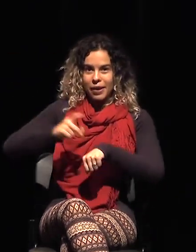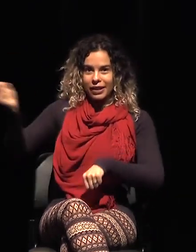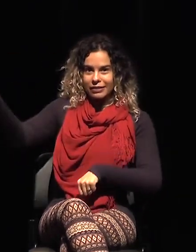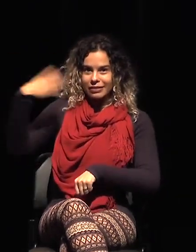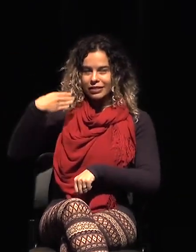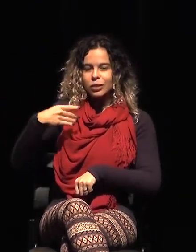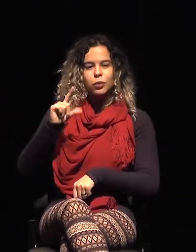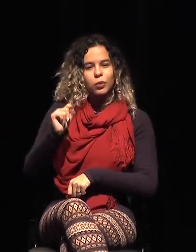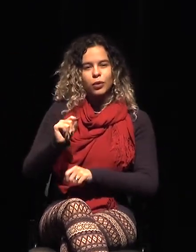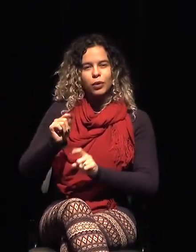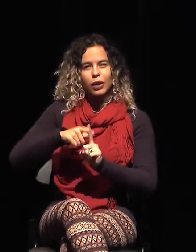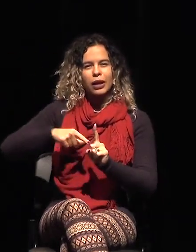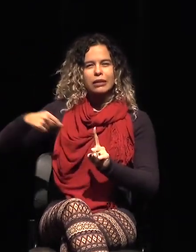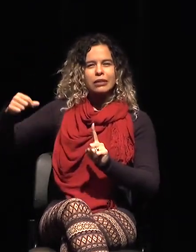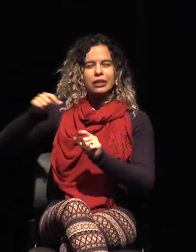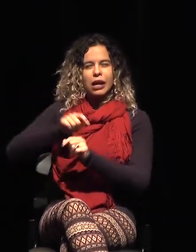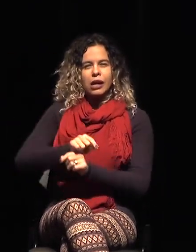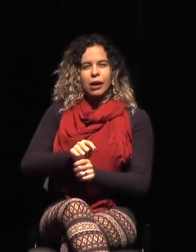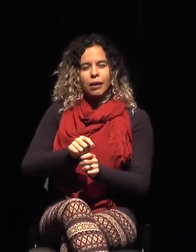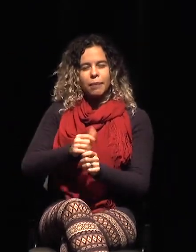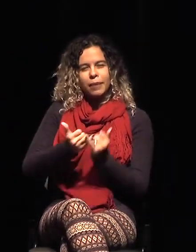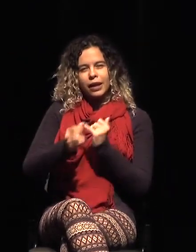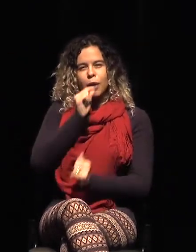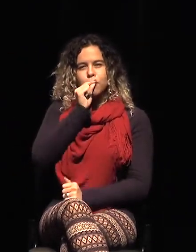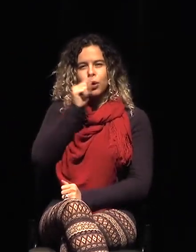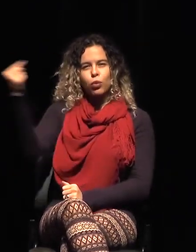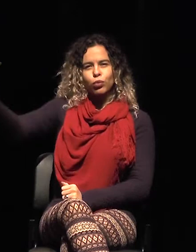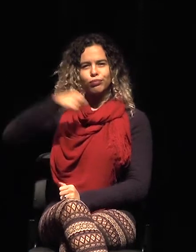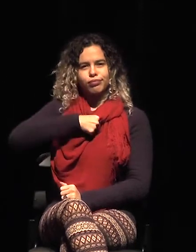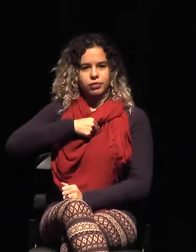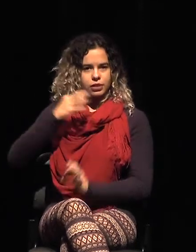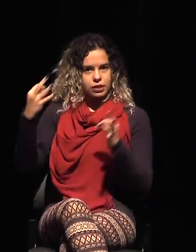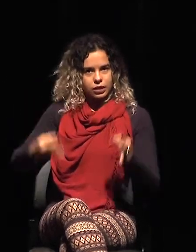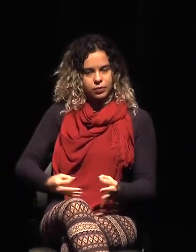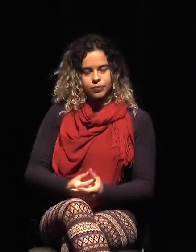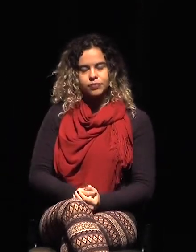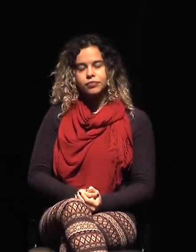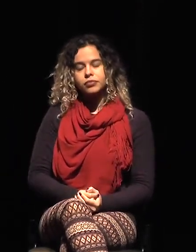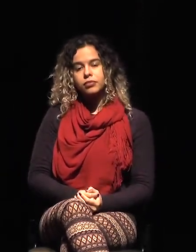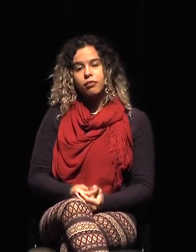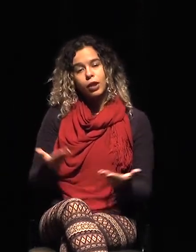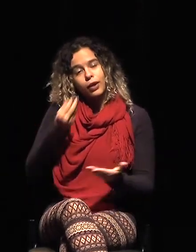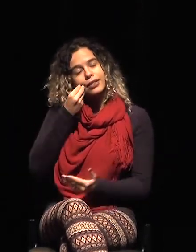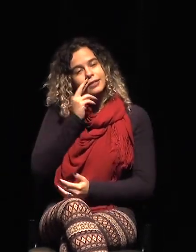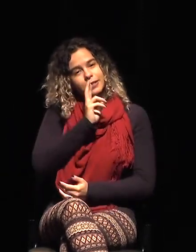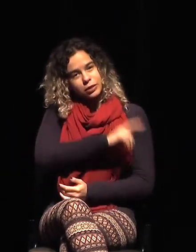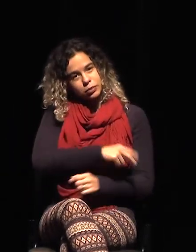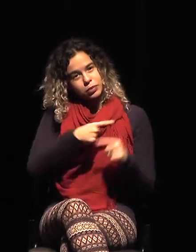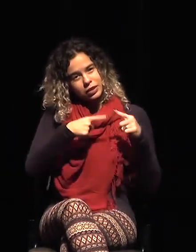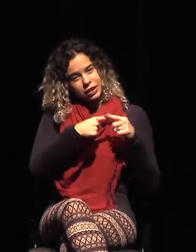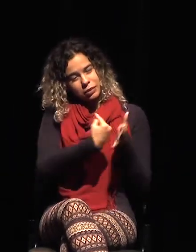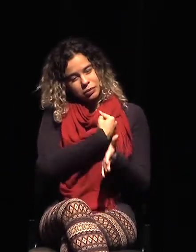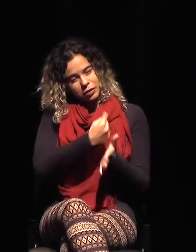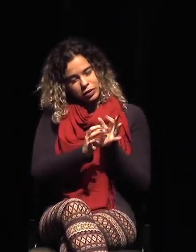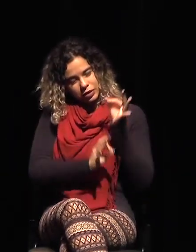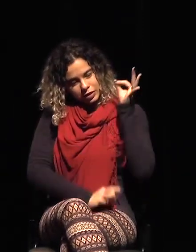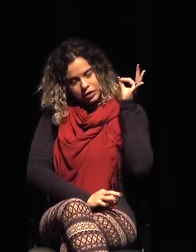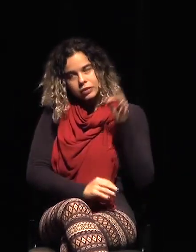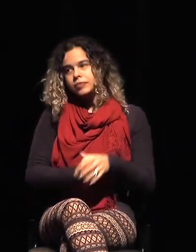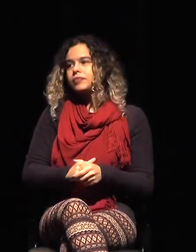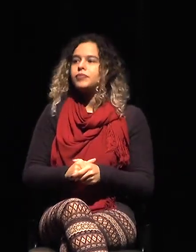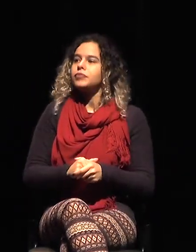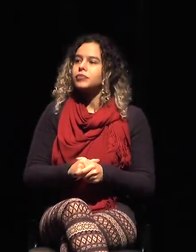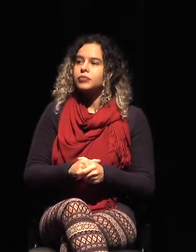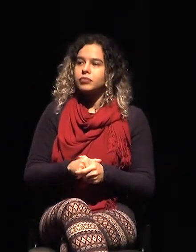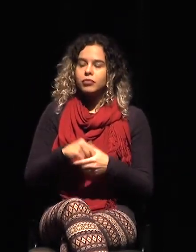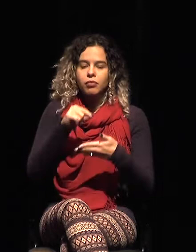nos alcanzó, ¿no? Dio en el blanco de la diana. Pero en fin, esta pregunta vale por 20 preguntas, ¿no? Vamos a ver, vamos